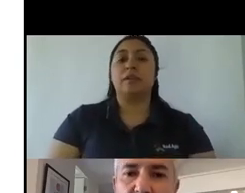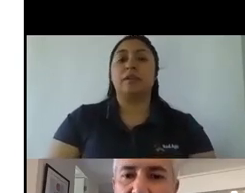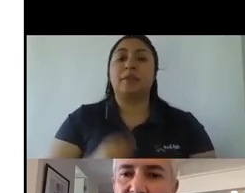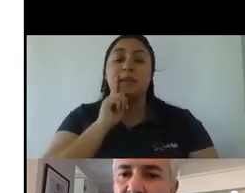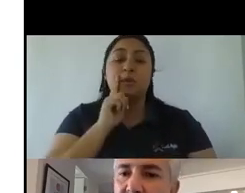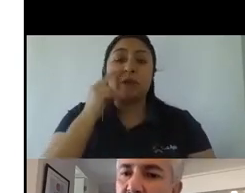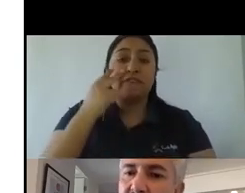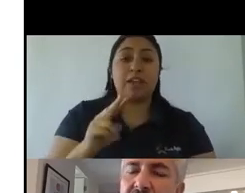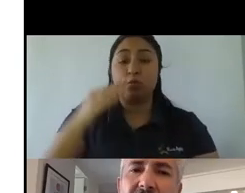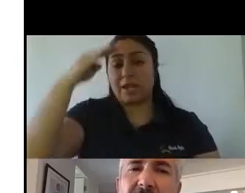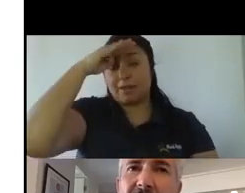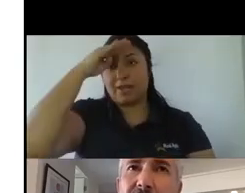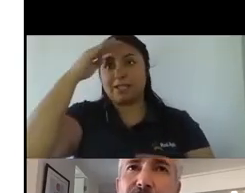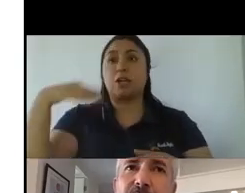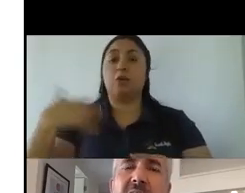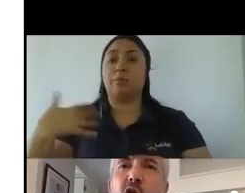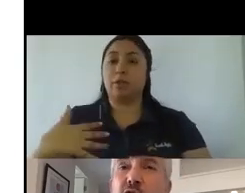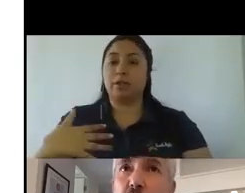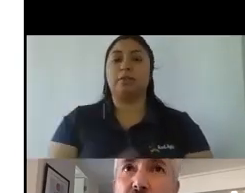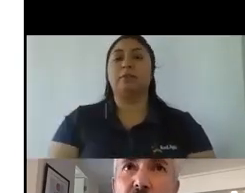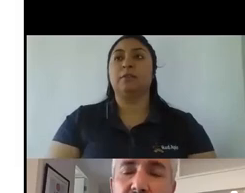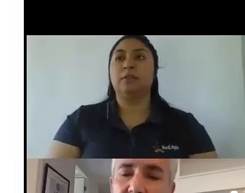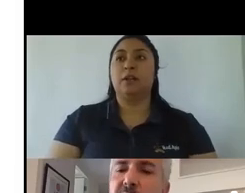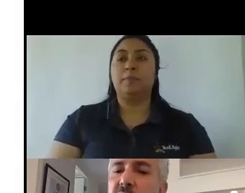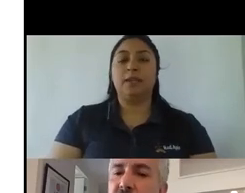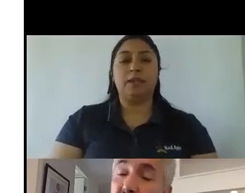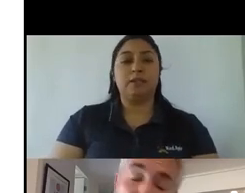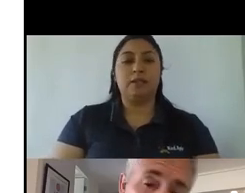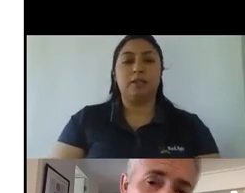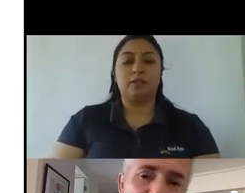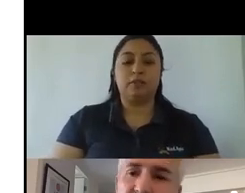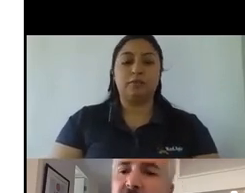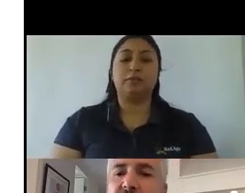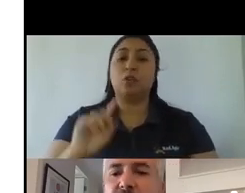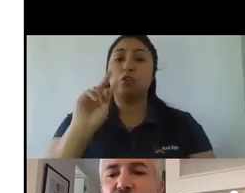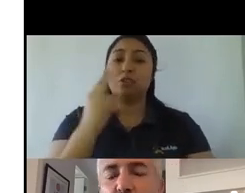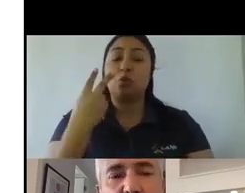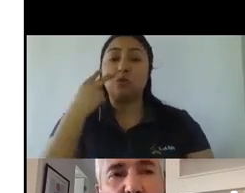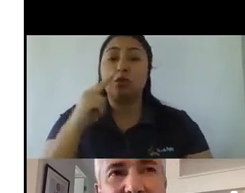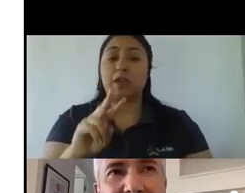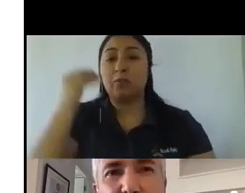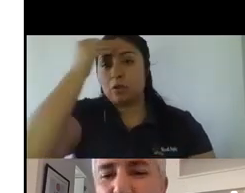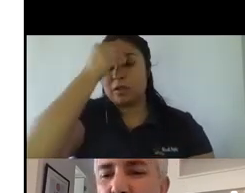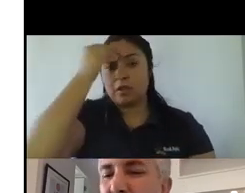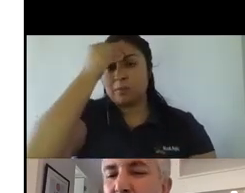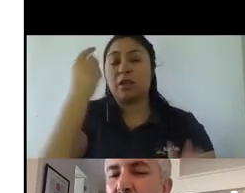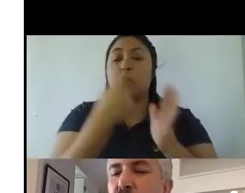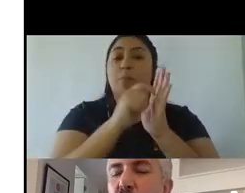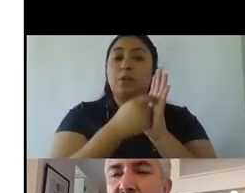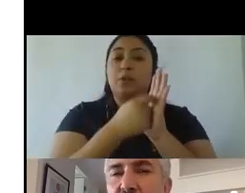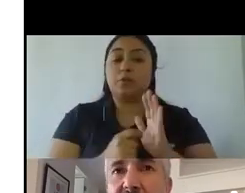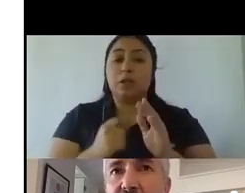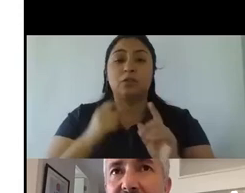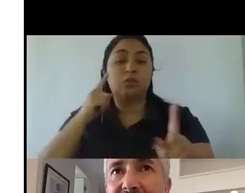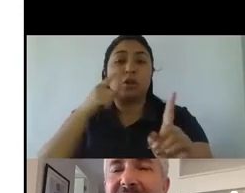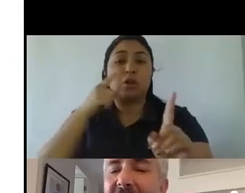súper relevante entonces lo segundo es que vemos y con mucha preocupación es que el presupuesto parece que se orientó siempre al corto